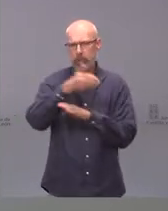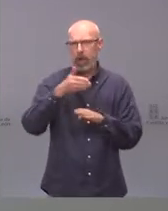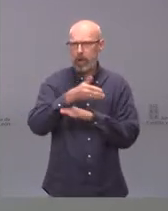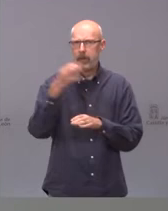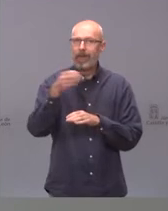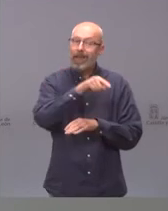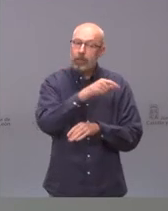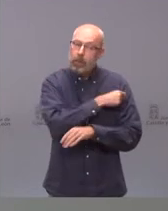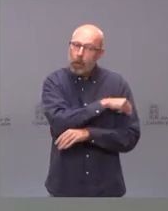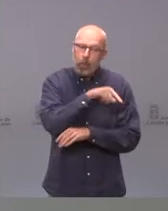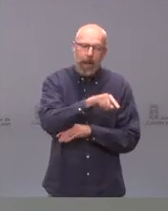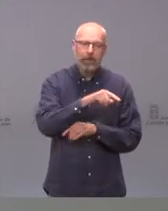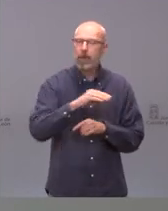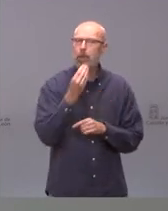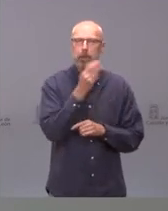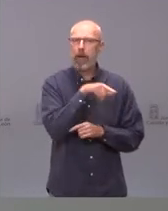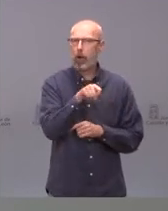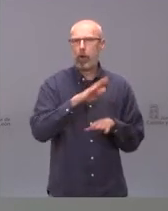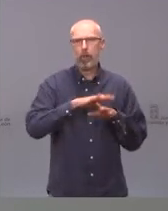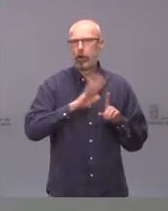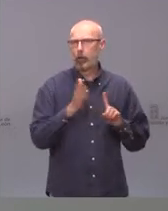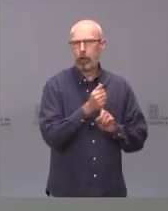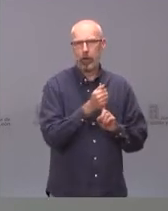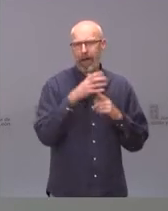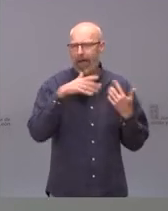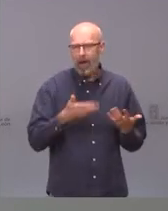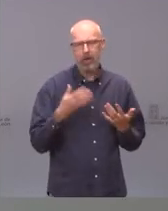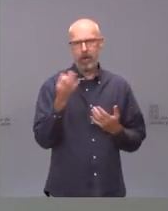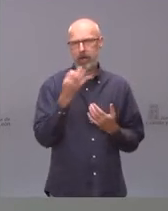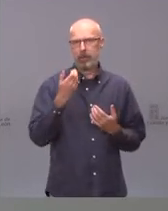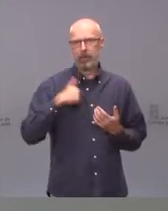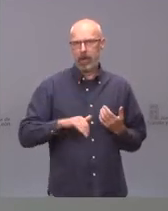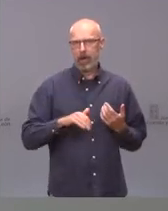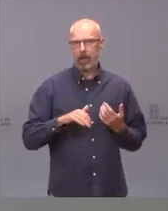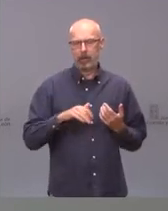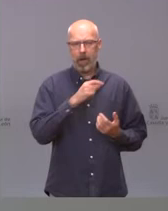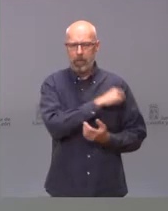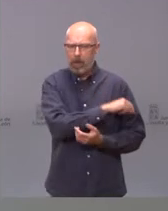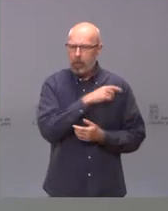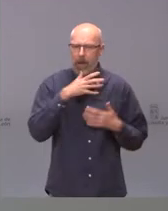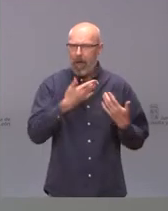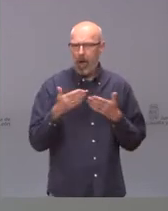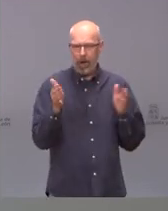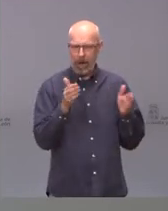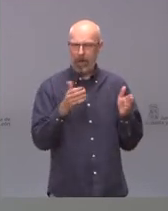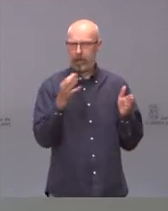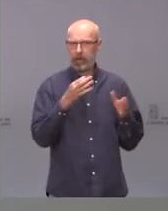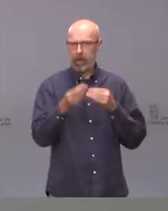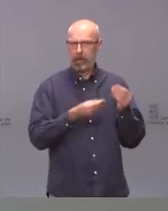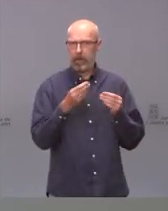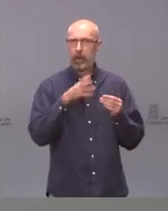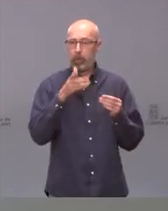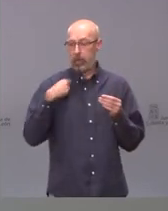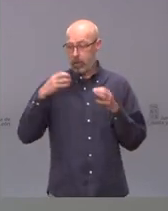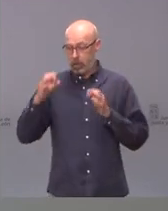herramienta que tenemos. Es la mejor herramienta que tenemos y es ahora cuando tenemos que vacunar. Este es el momento en el que tenemos esta incidencia